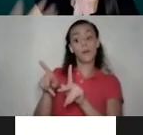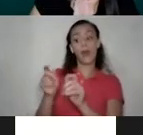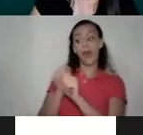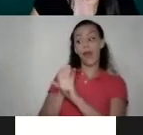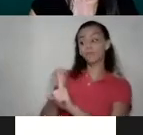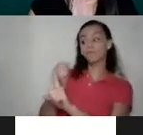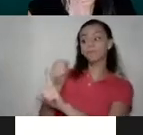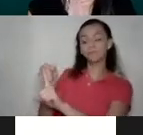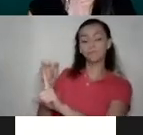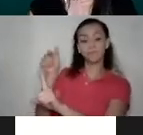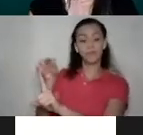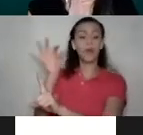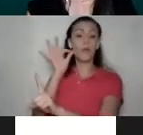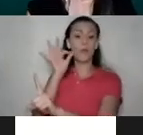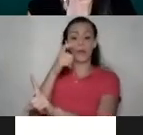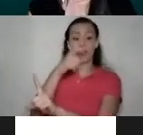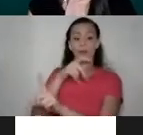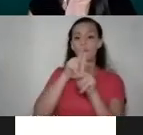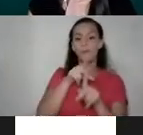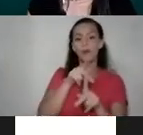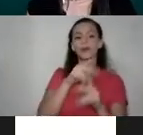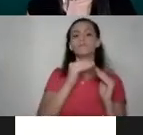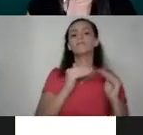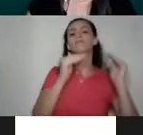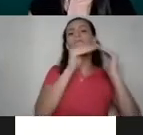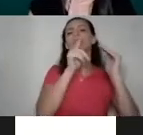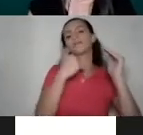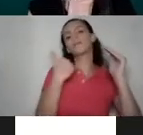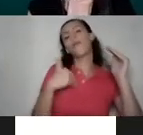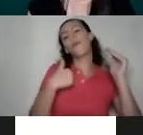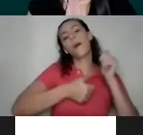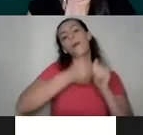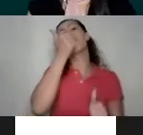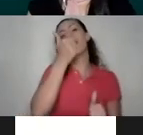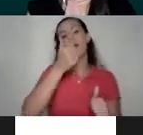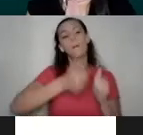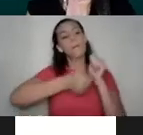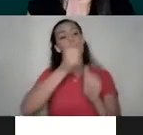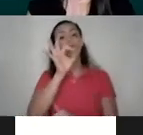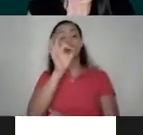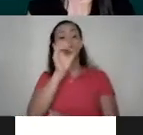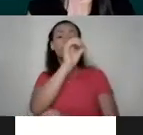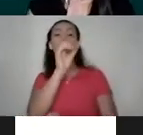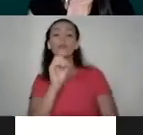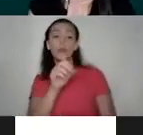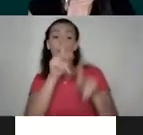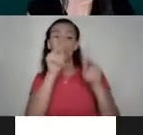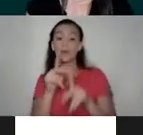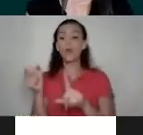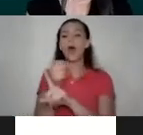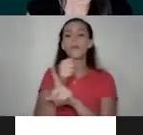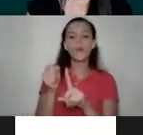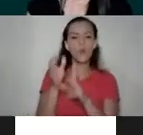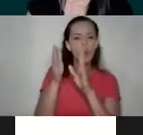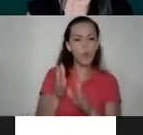o que cometen esa violencia son, en su altísima mayoría, hombres. Por lo general, más de un 90% de las personas agresoras en